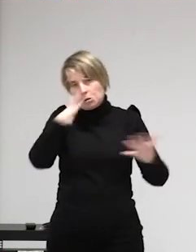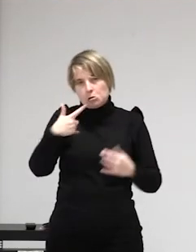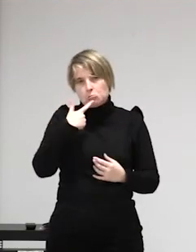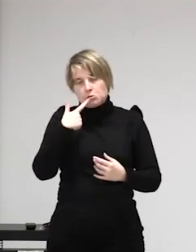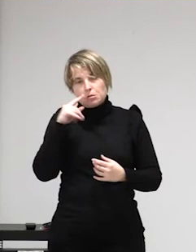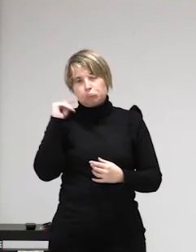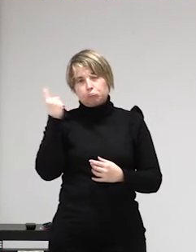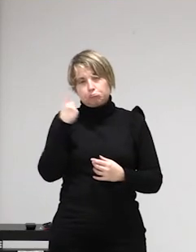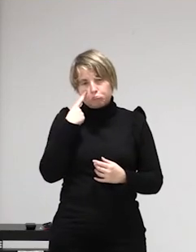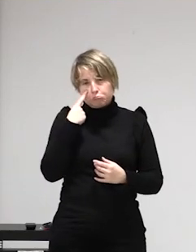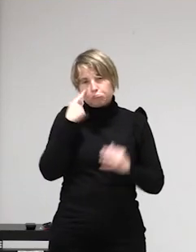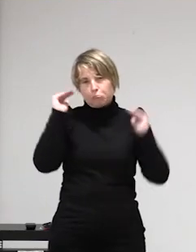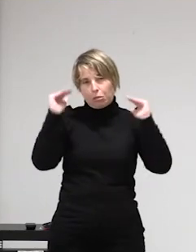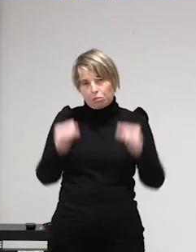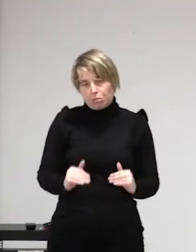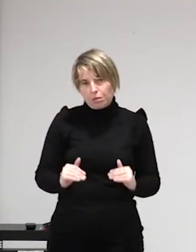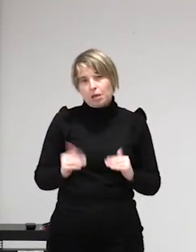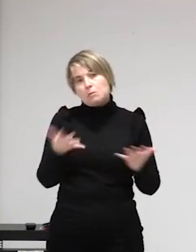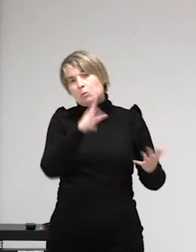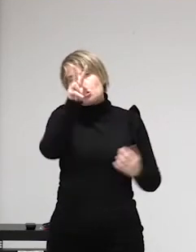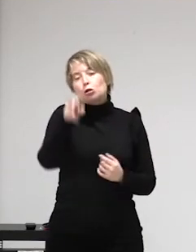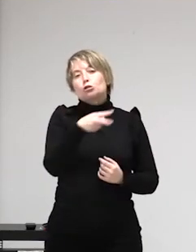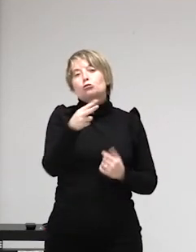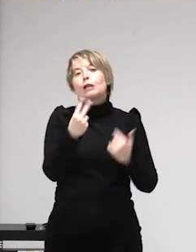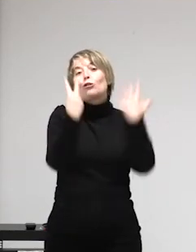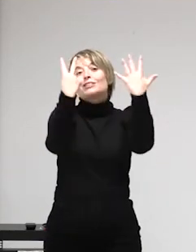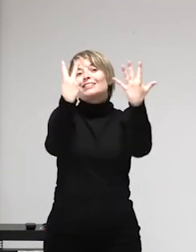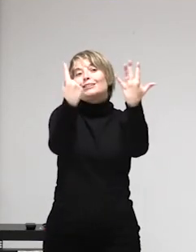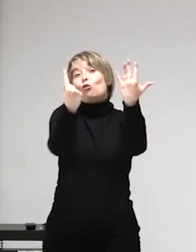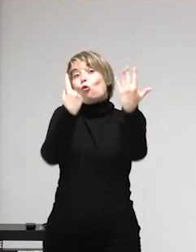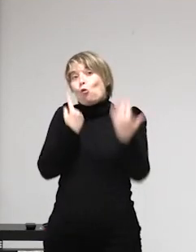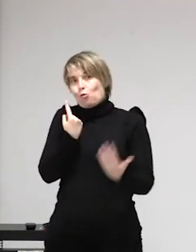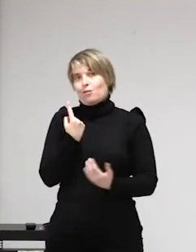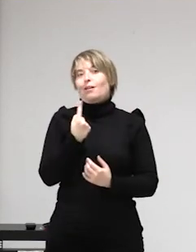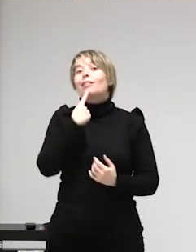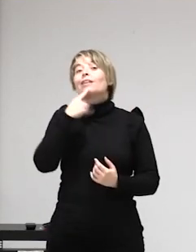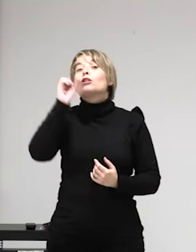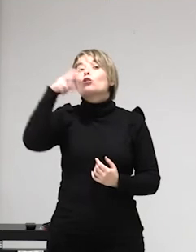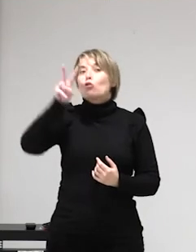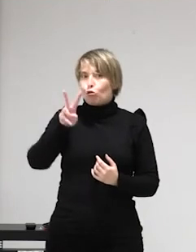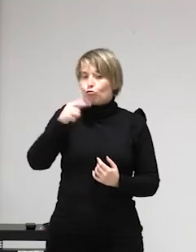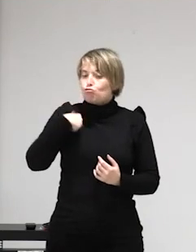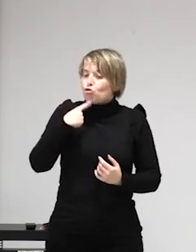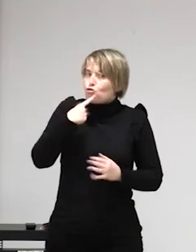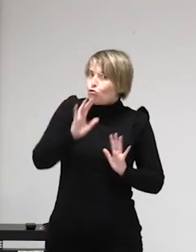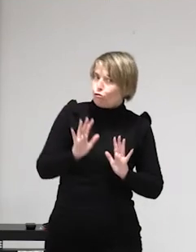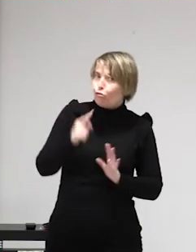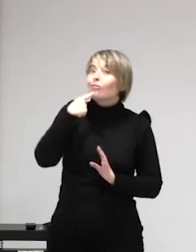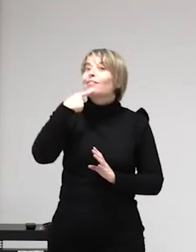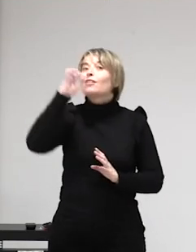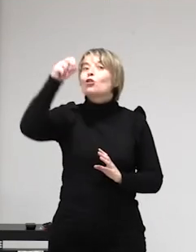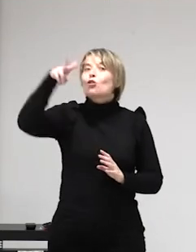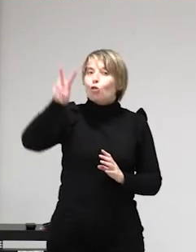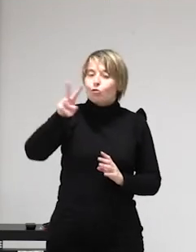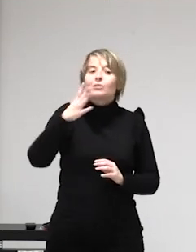vamos a seguir ¿qué porcentaje de gente o sea de mujeres que están en la prostitución están en